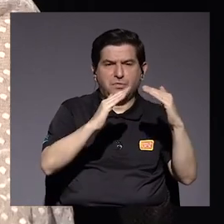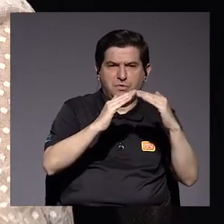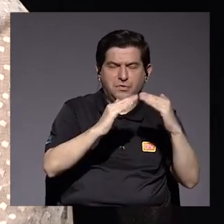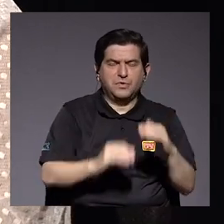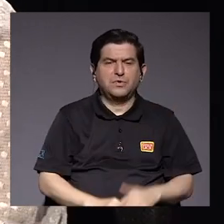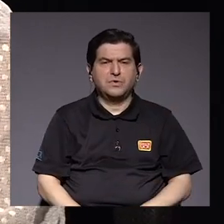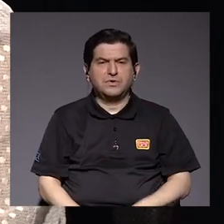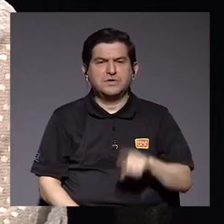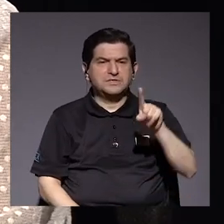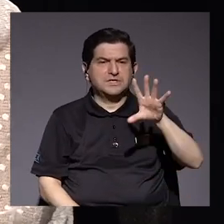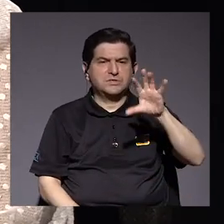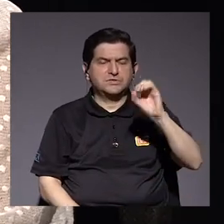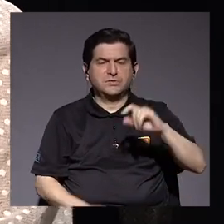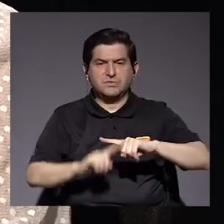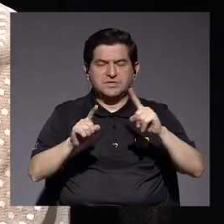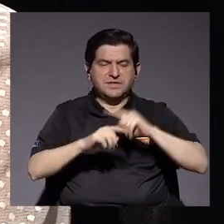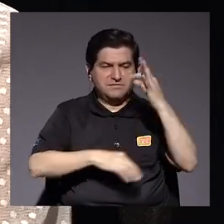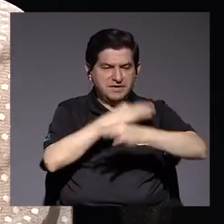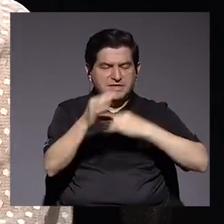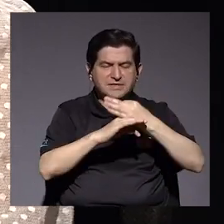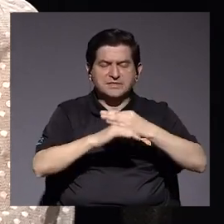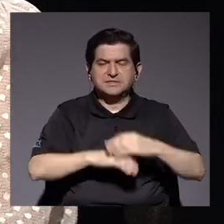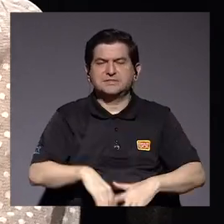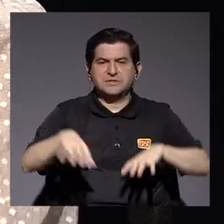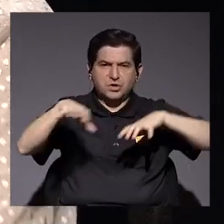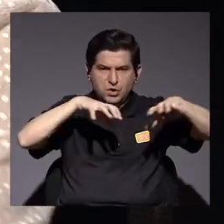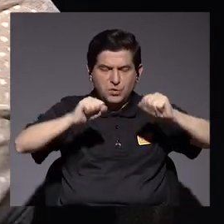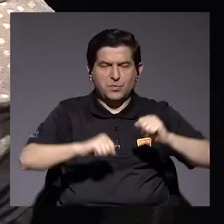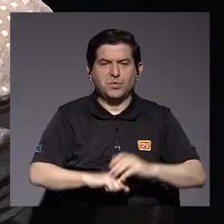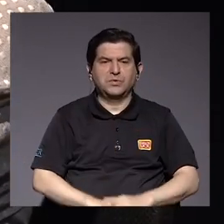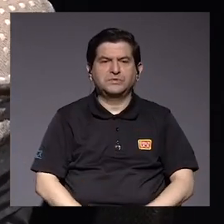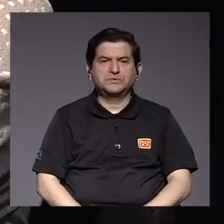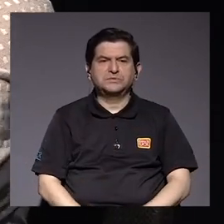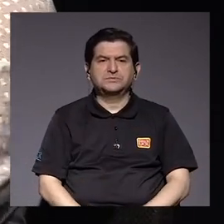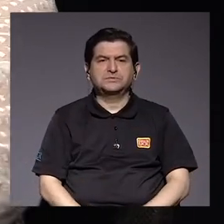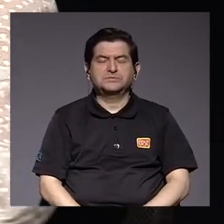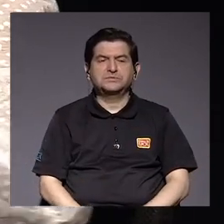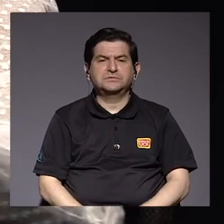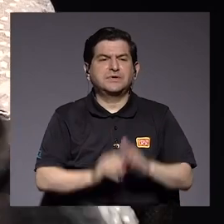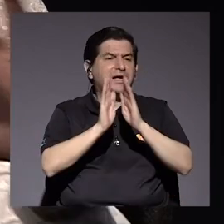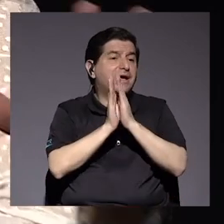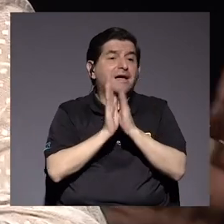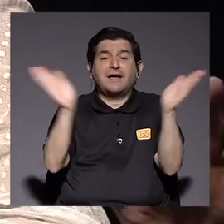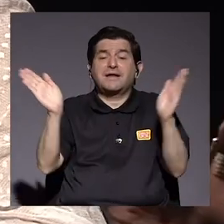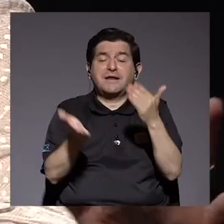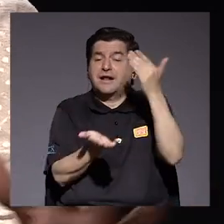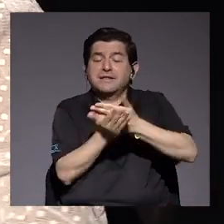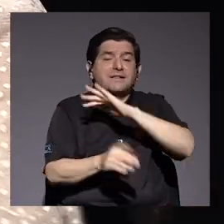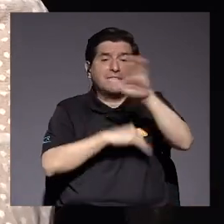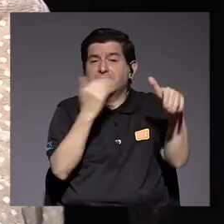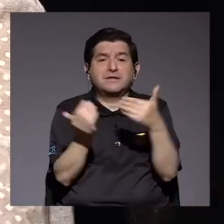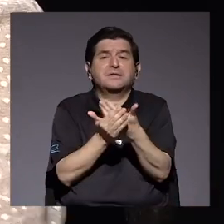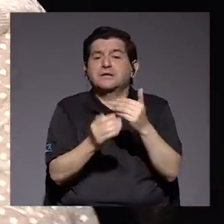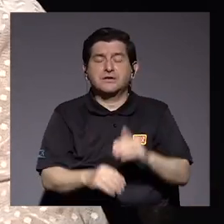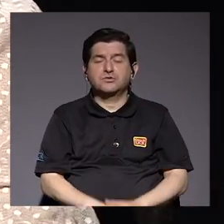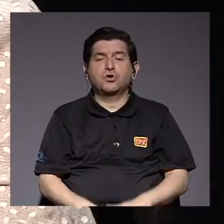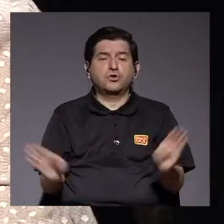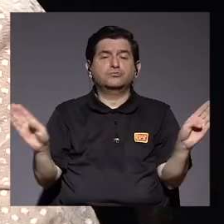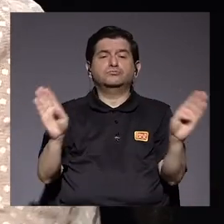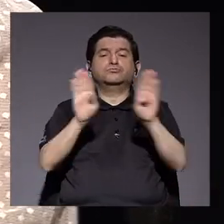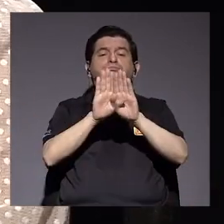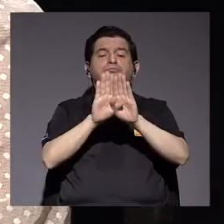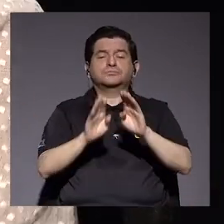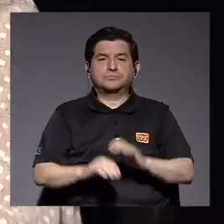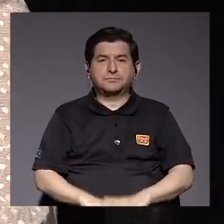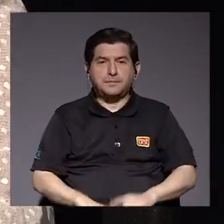tipos diferentes de actividades y se generalizaron pararon todo aquí se cierra